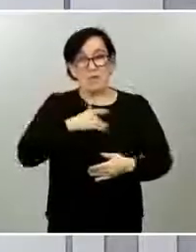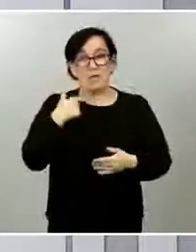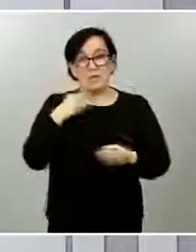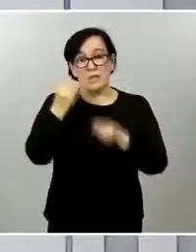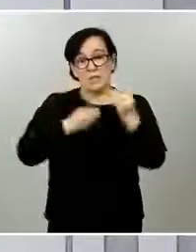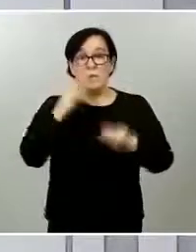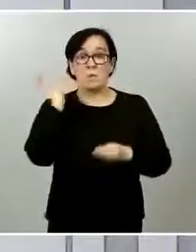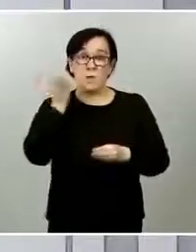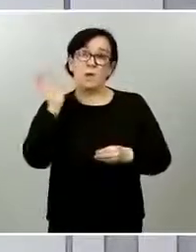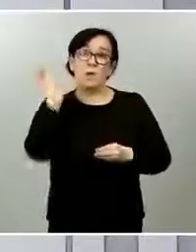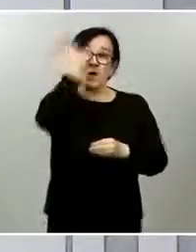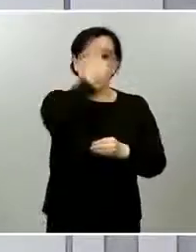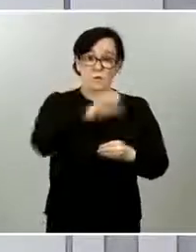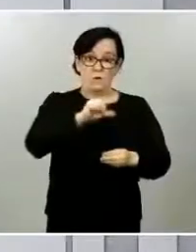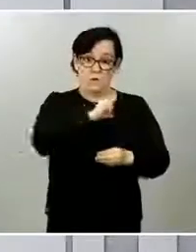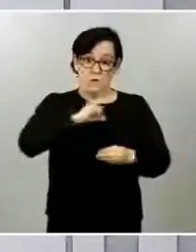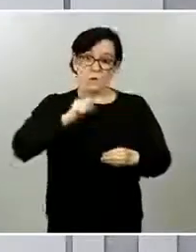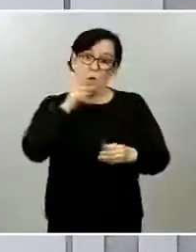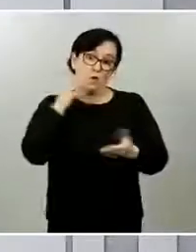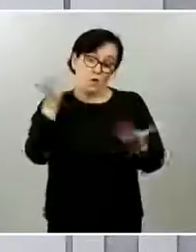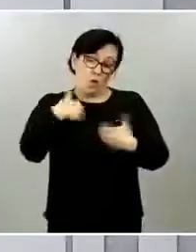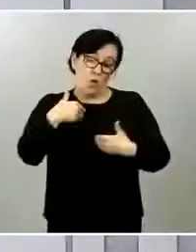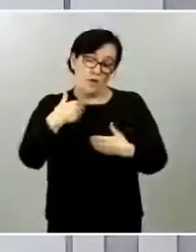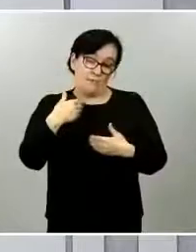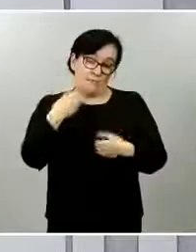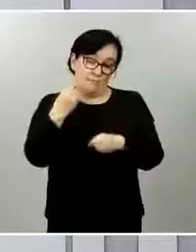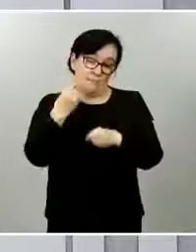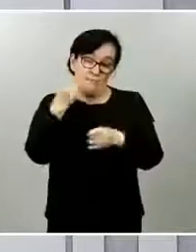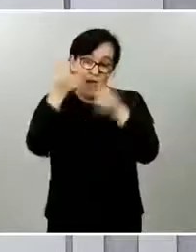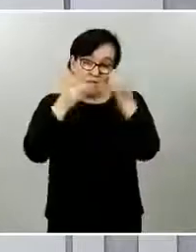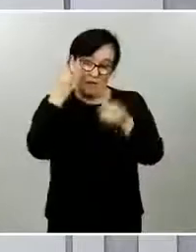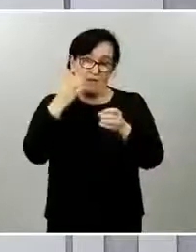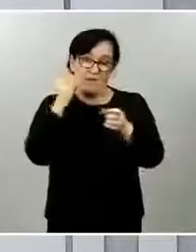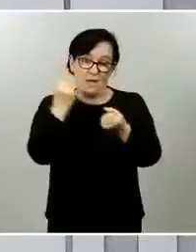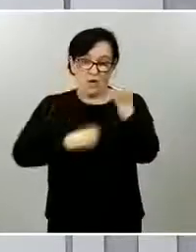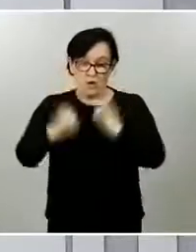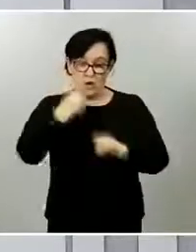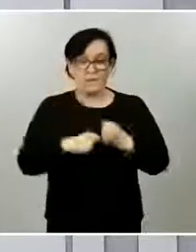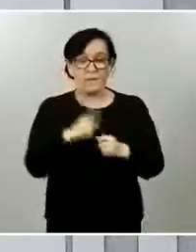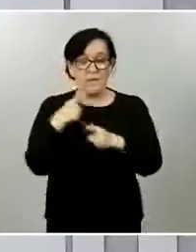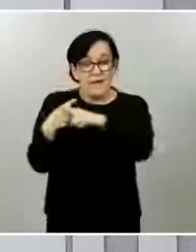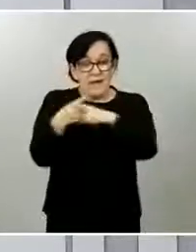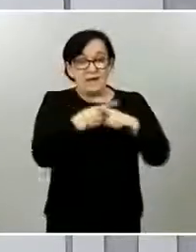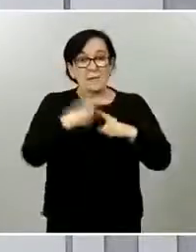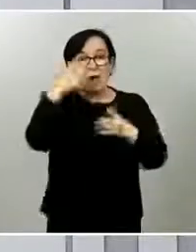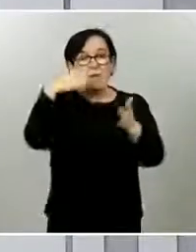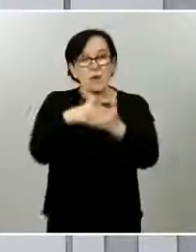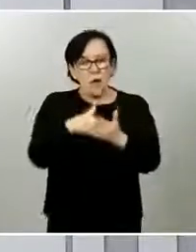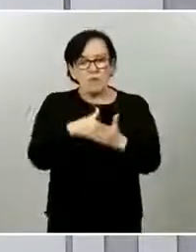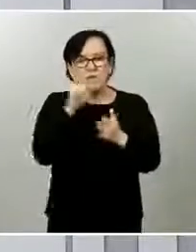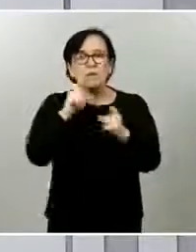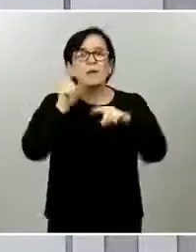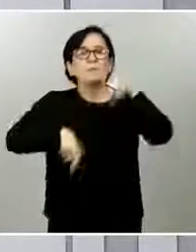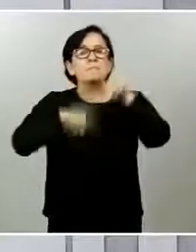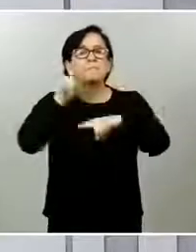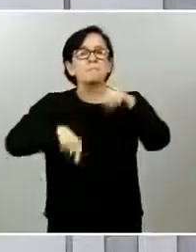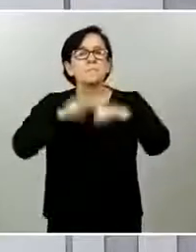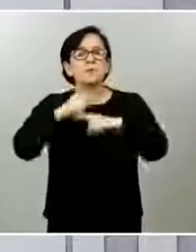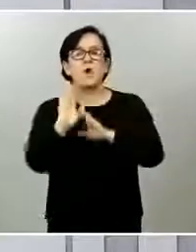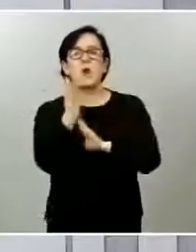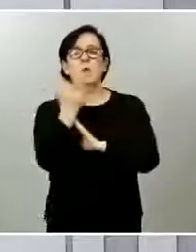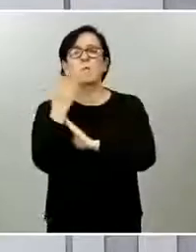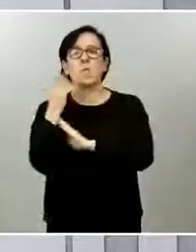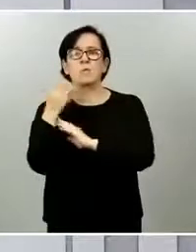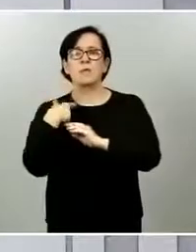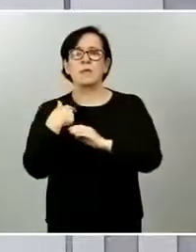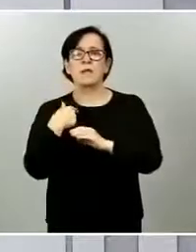este fondo que pretenden cubrir la pérdida de ingresos, de recaudación de los ingresos propios que sufrirán las comunidades por